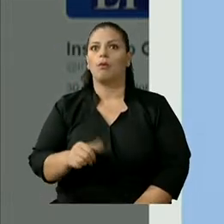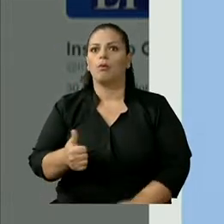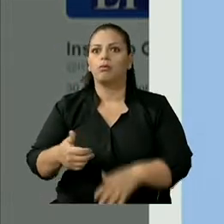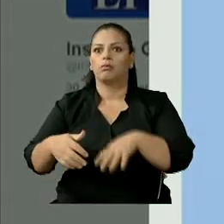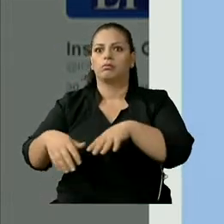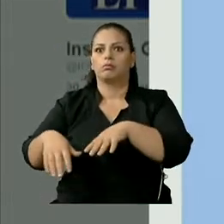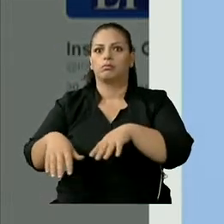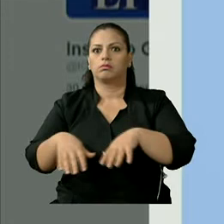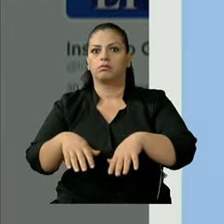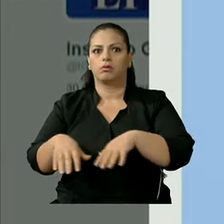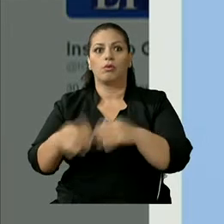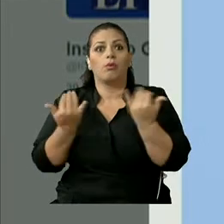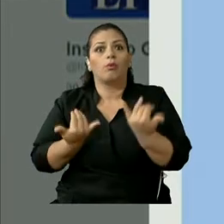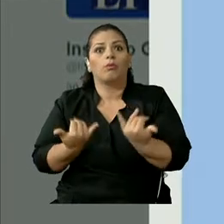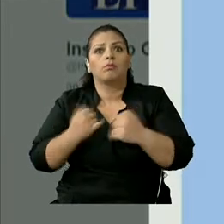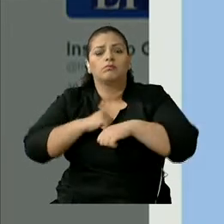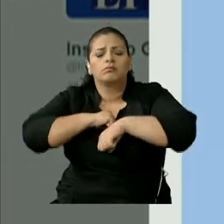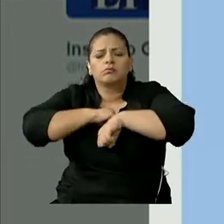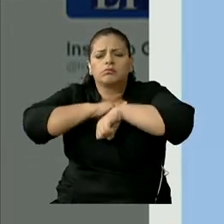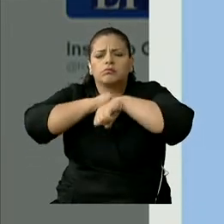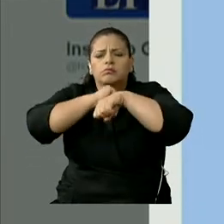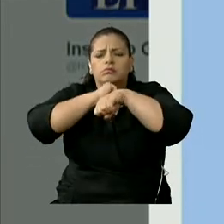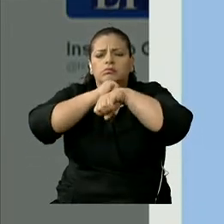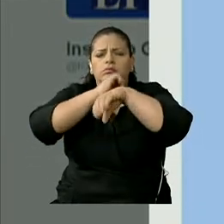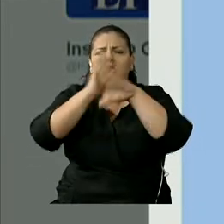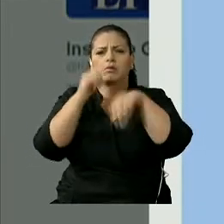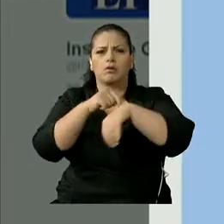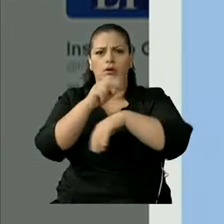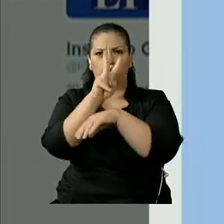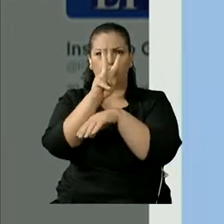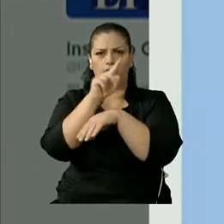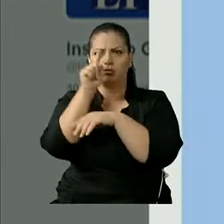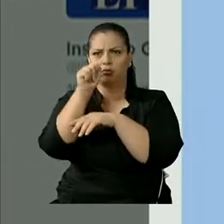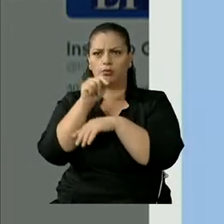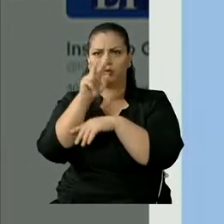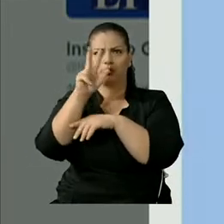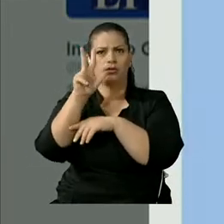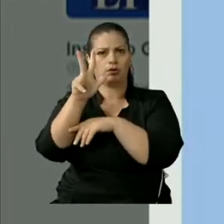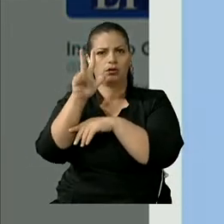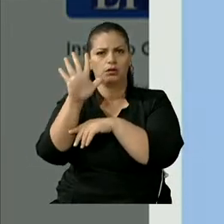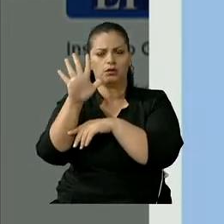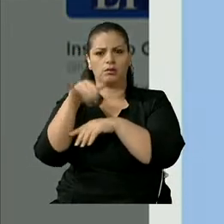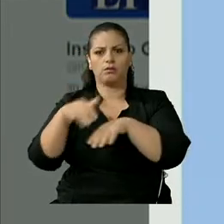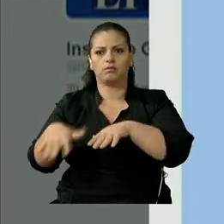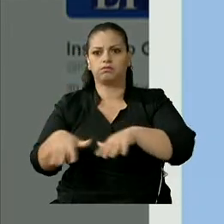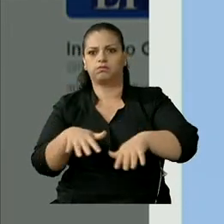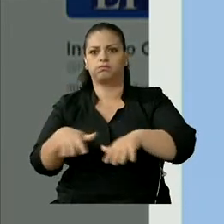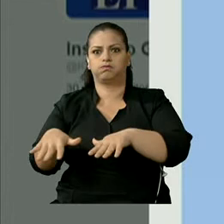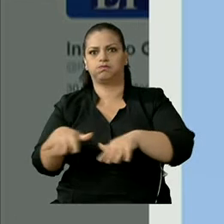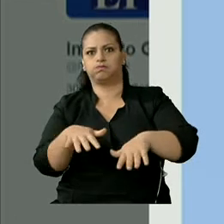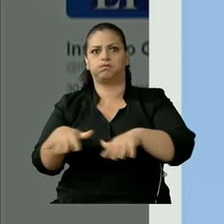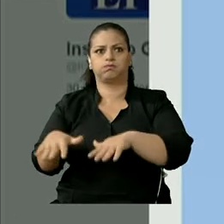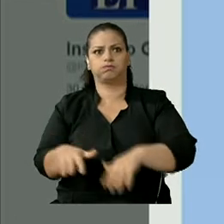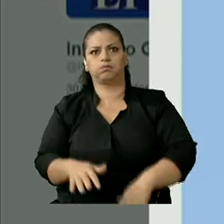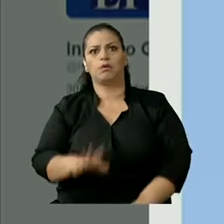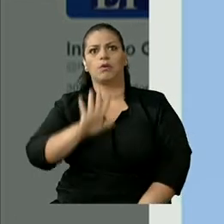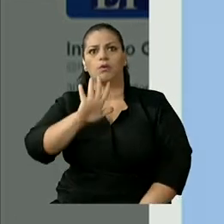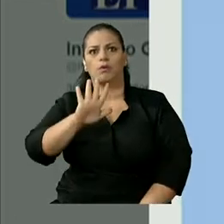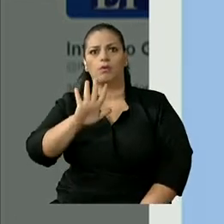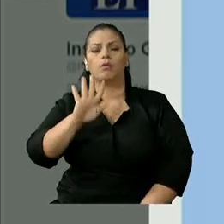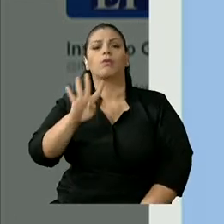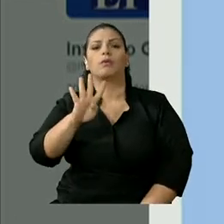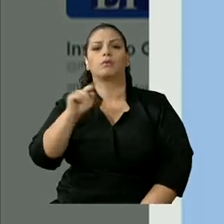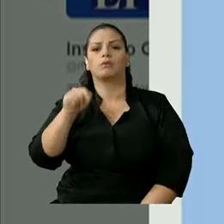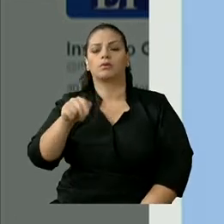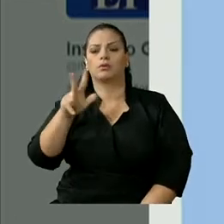Eso es ahora en la madrugada, 2 de la mañana con 35 minutos y 14 segundos, magnitud 4.3. Profundidad